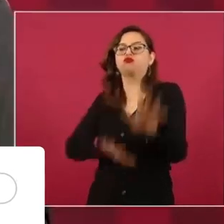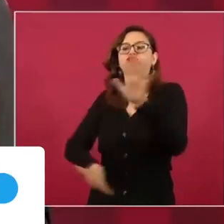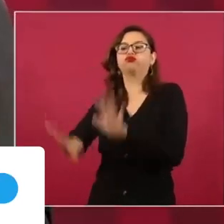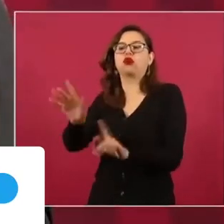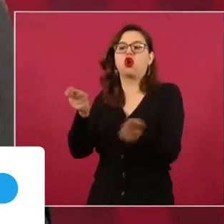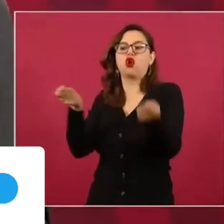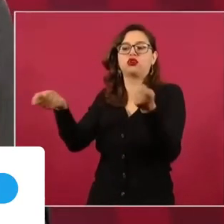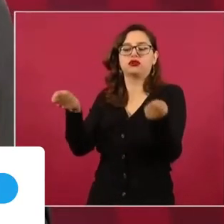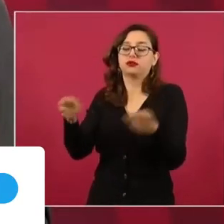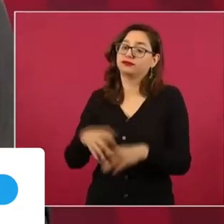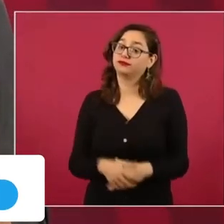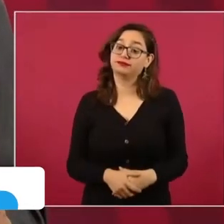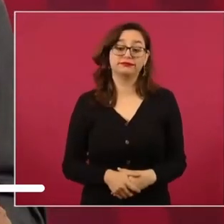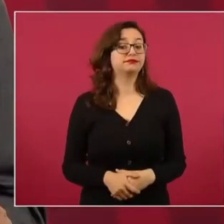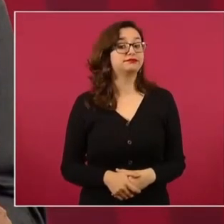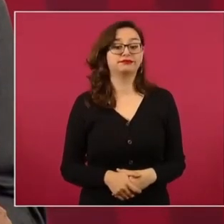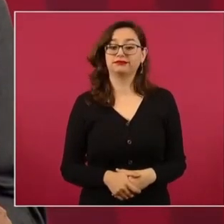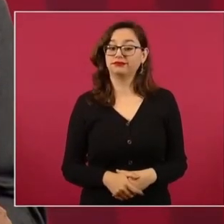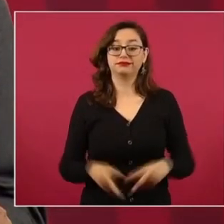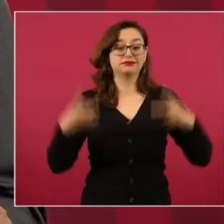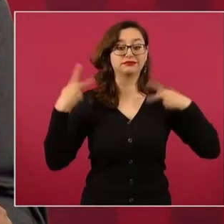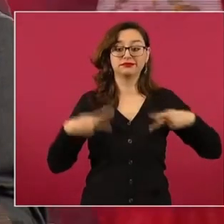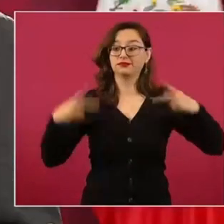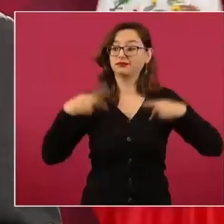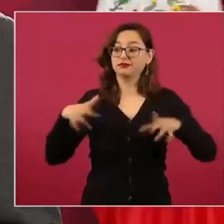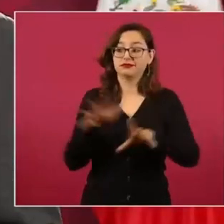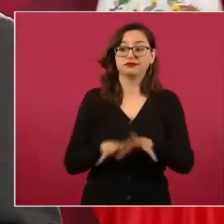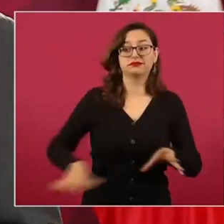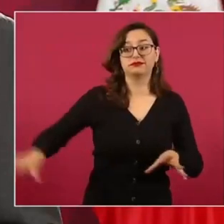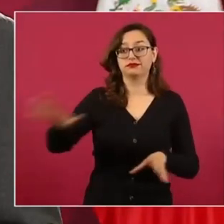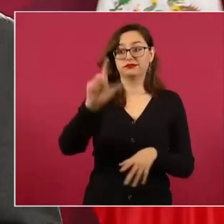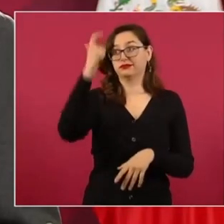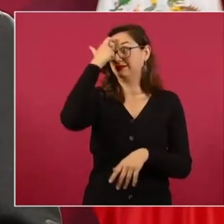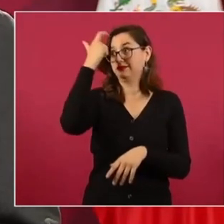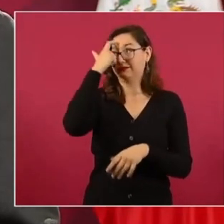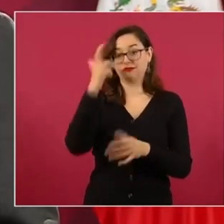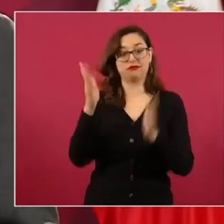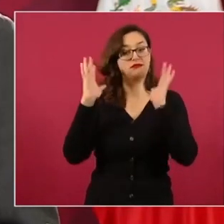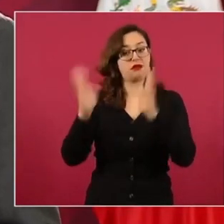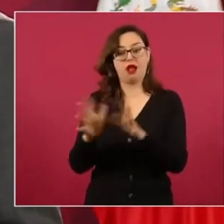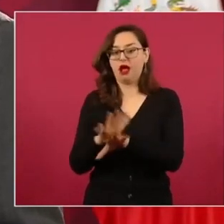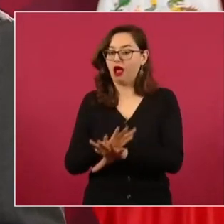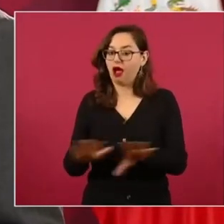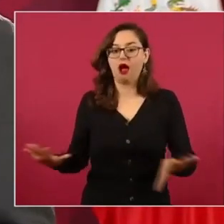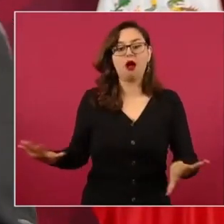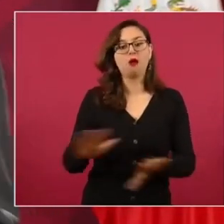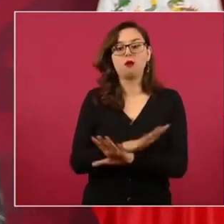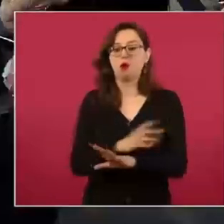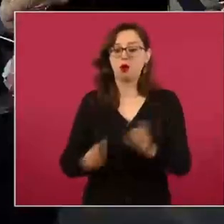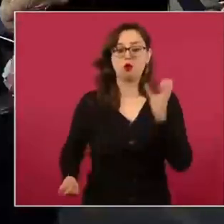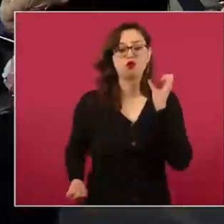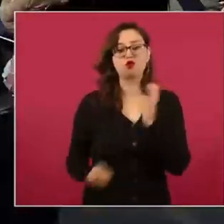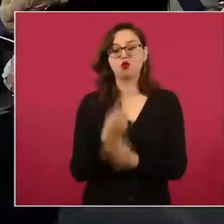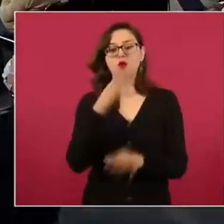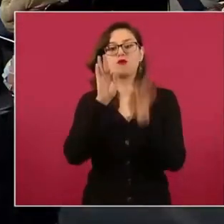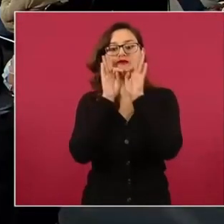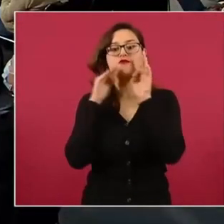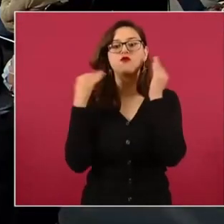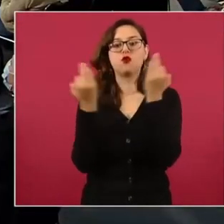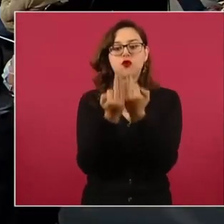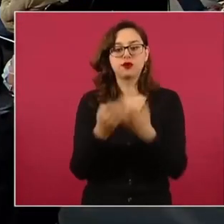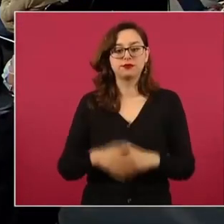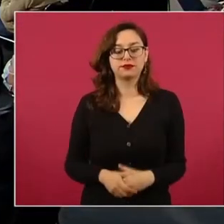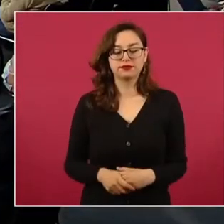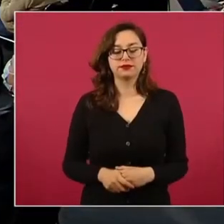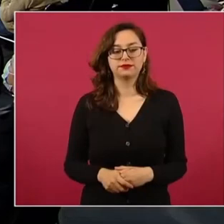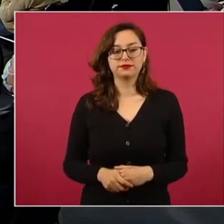Pues no, ya esto cambió, hay fraudes que se han